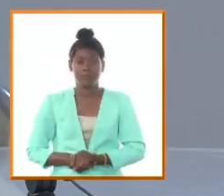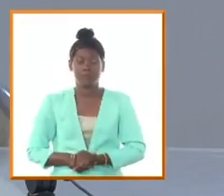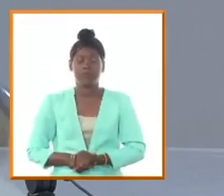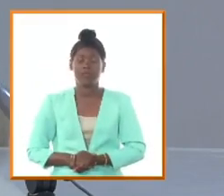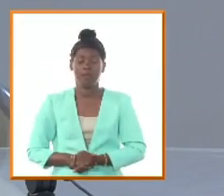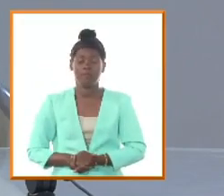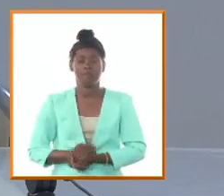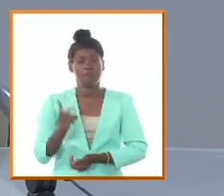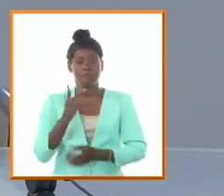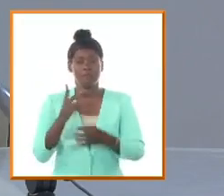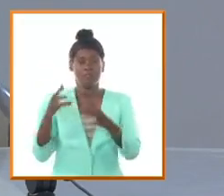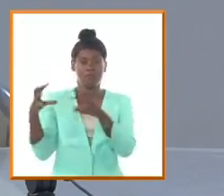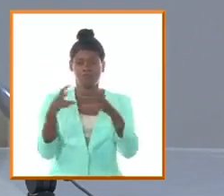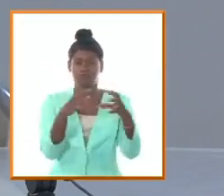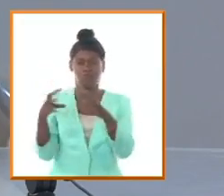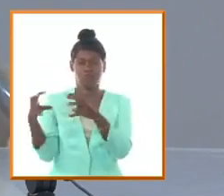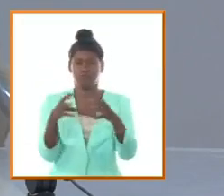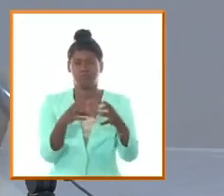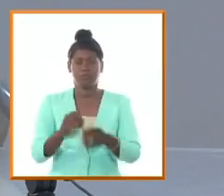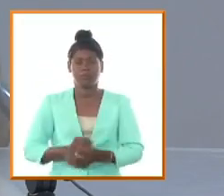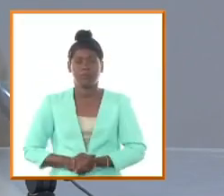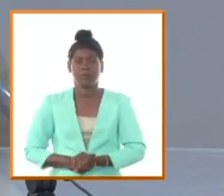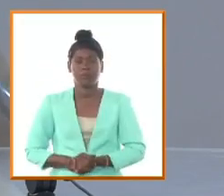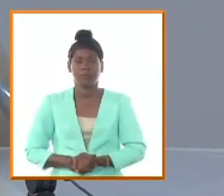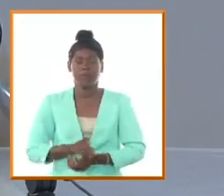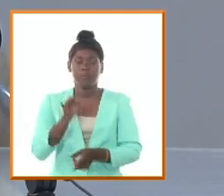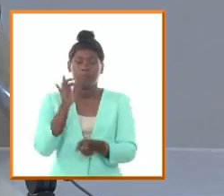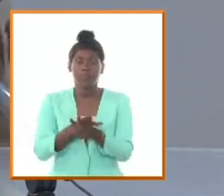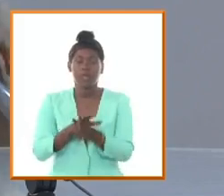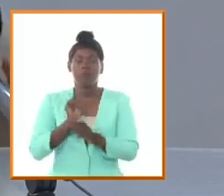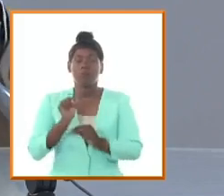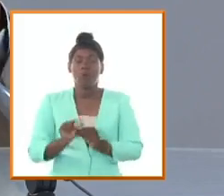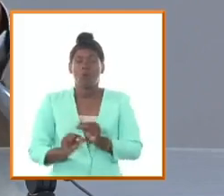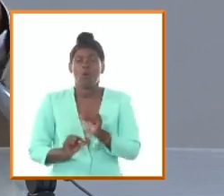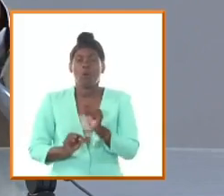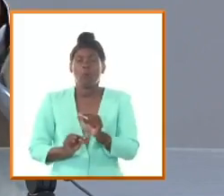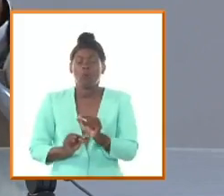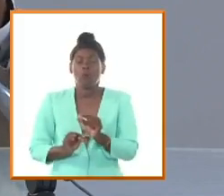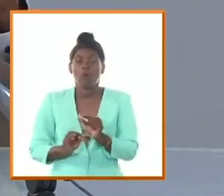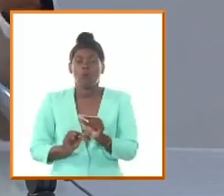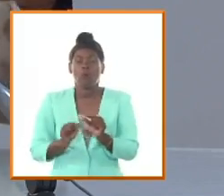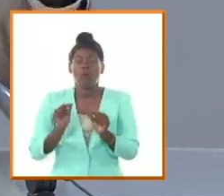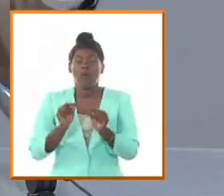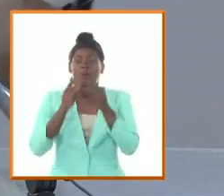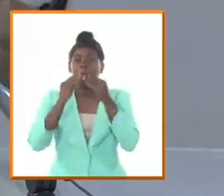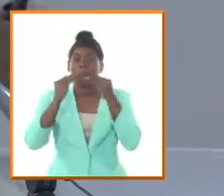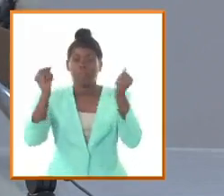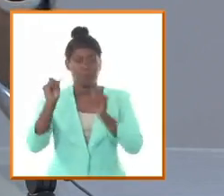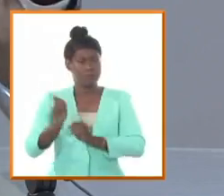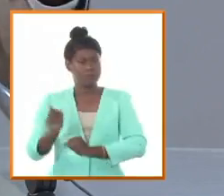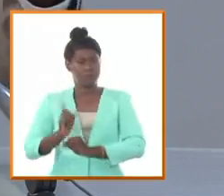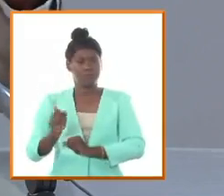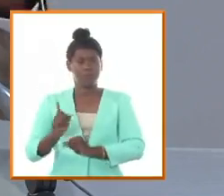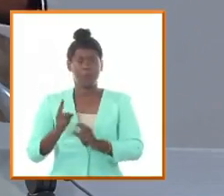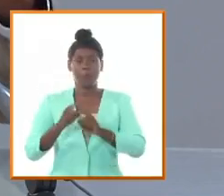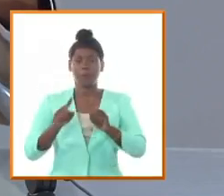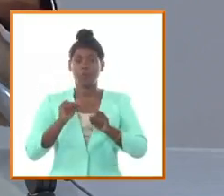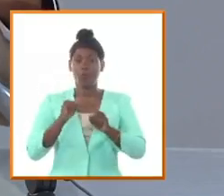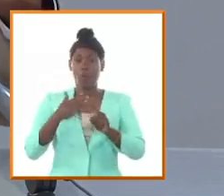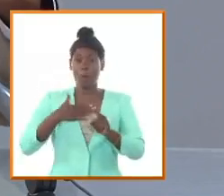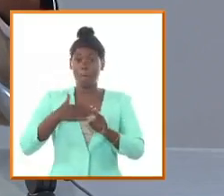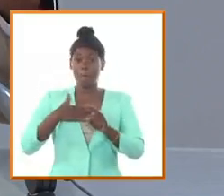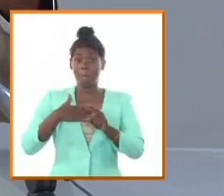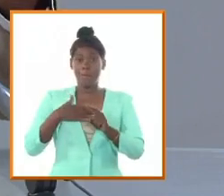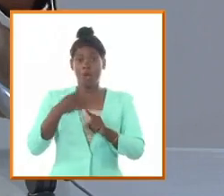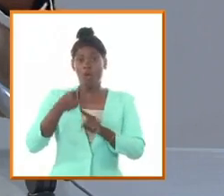contradicciones lograron progresivamente no desaparecer sino mutar de una